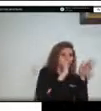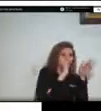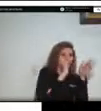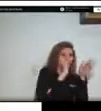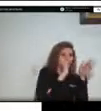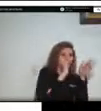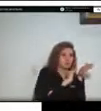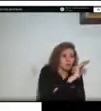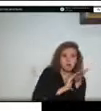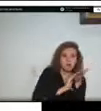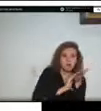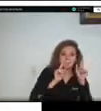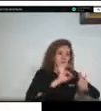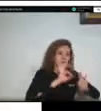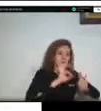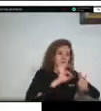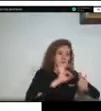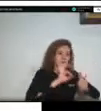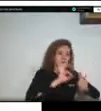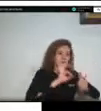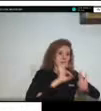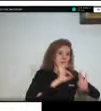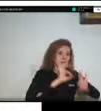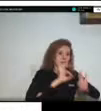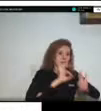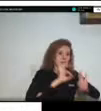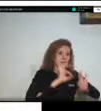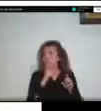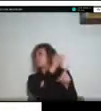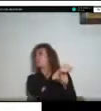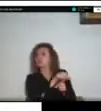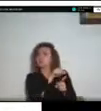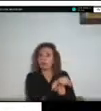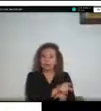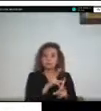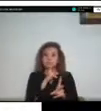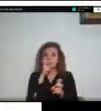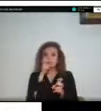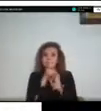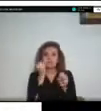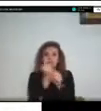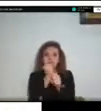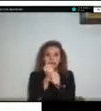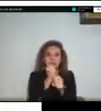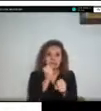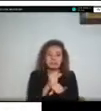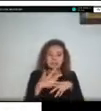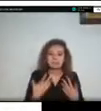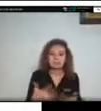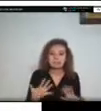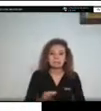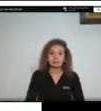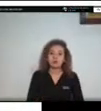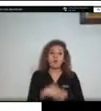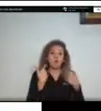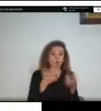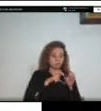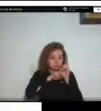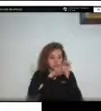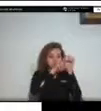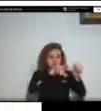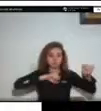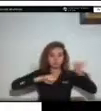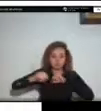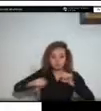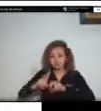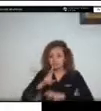en nuestra área de influencia lo cual hace pues mucho más complejo operar nuestra infraestructura de transporte en la segunda imagen en